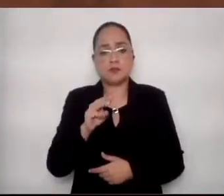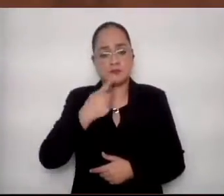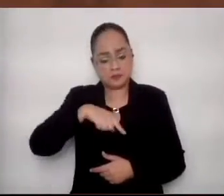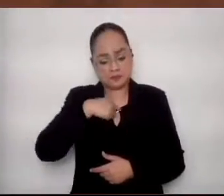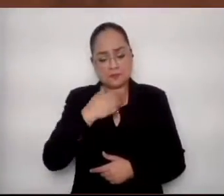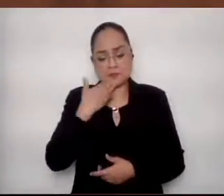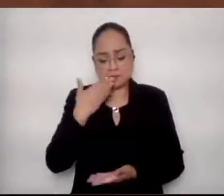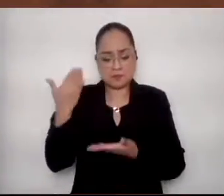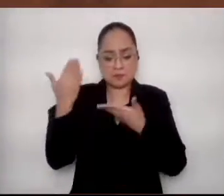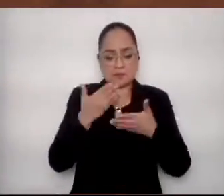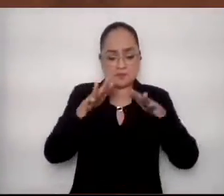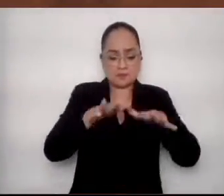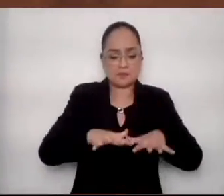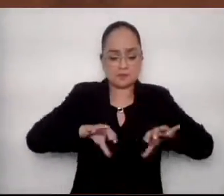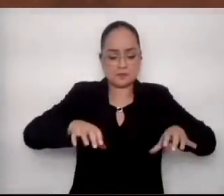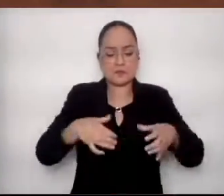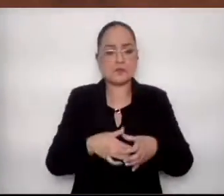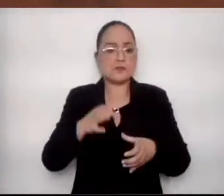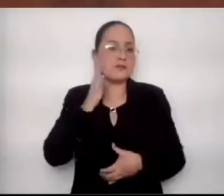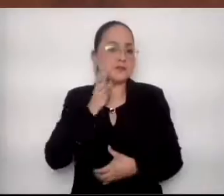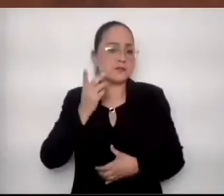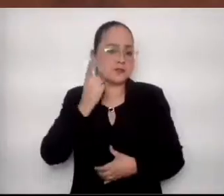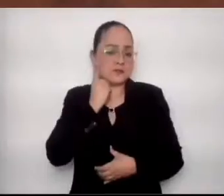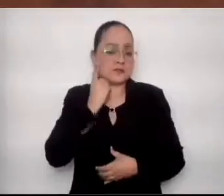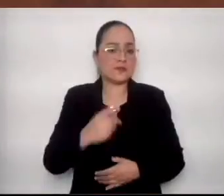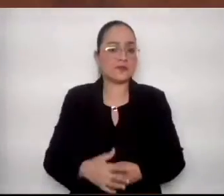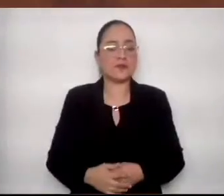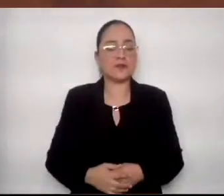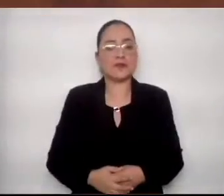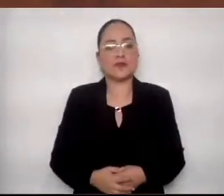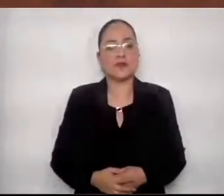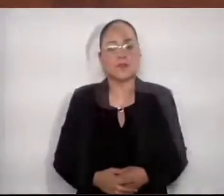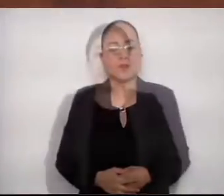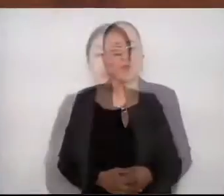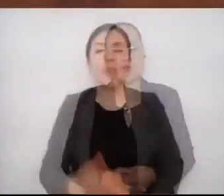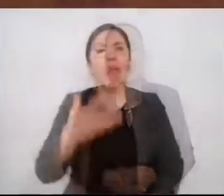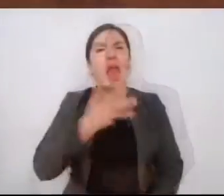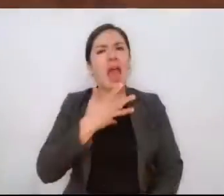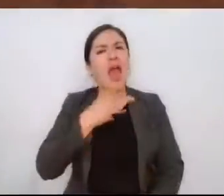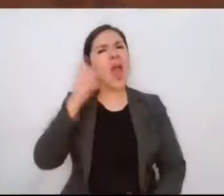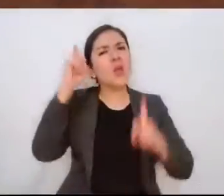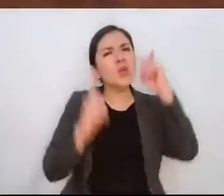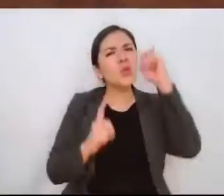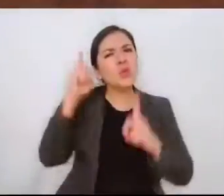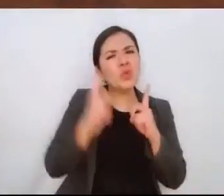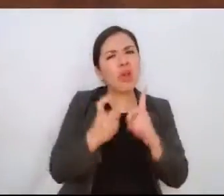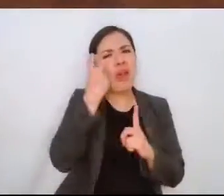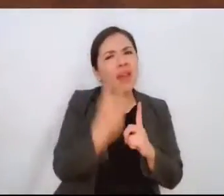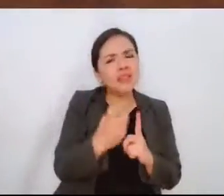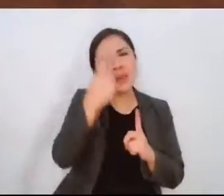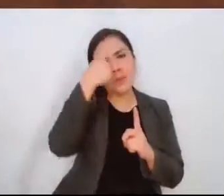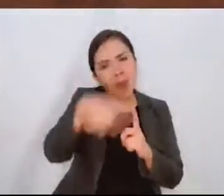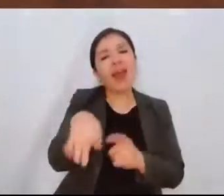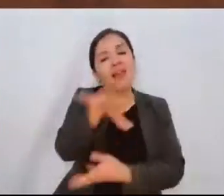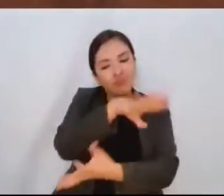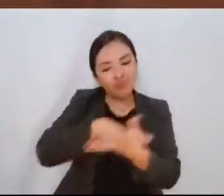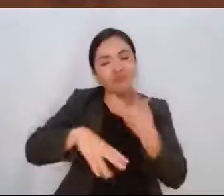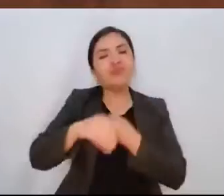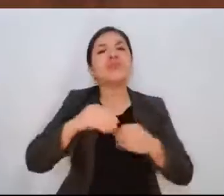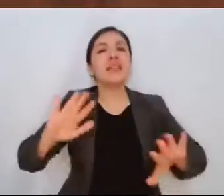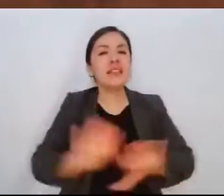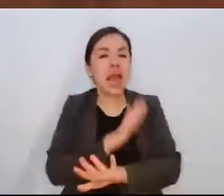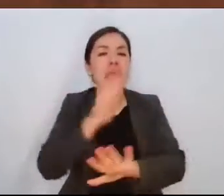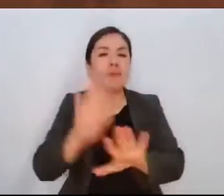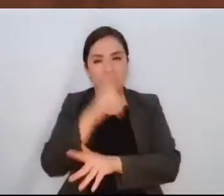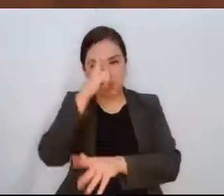la Casa de la Pluralidad del Pensamiento y Acciones. Y es que las interrogantes son el camino para transitar a los resultados. Y por